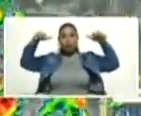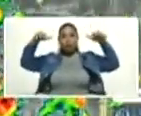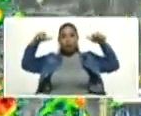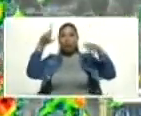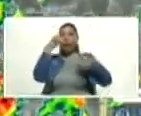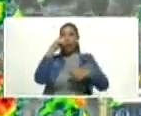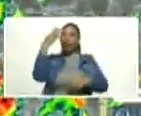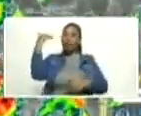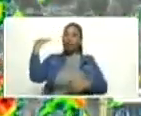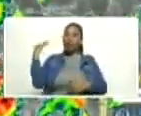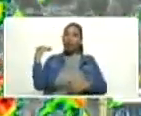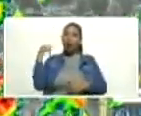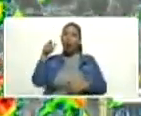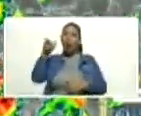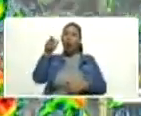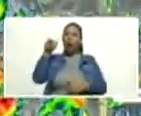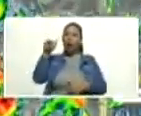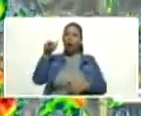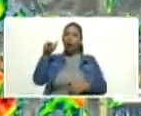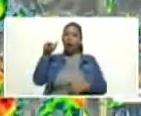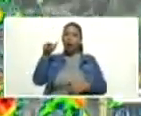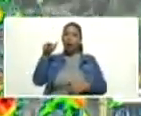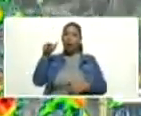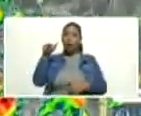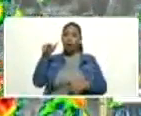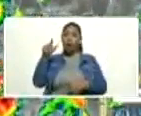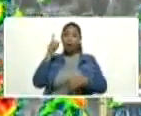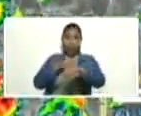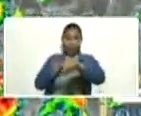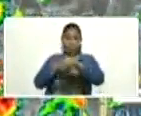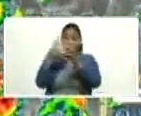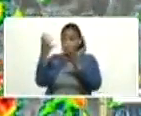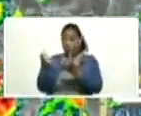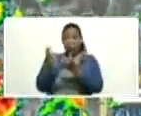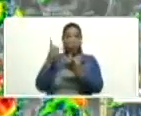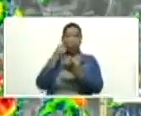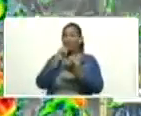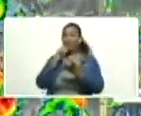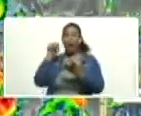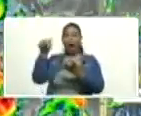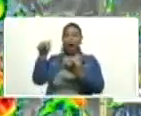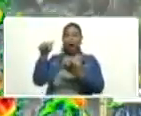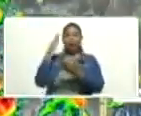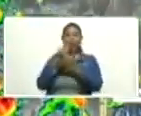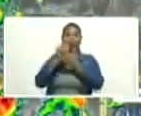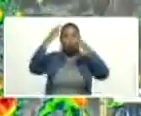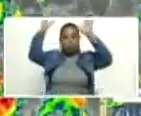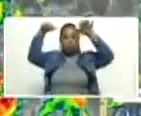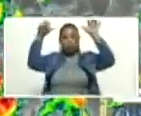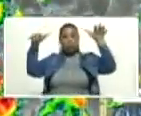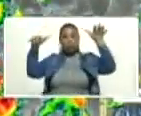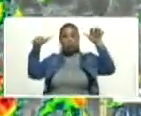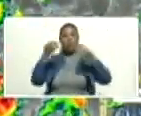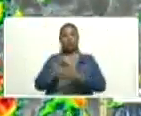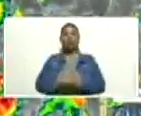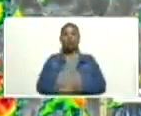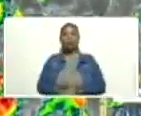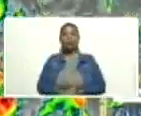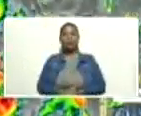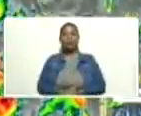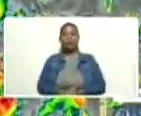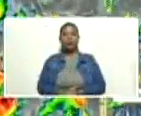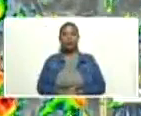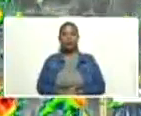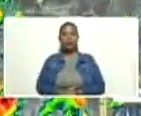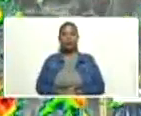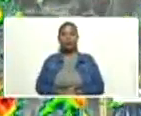pasado. Ahí no hubo periodo seco. Estas son las señales en Venezuela de la crisis climática, de lo que nos está afectando el clima.